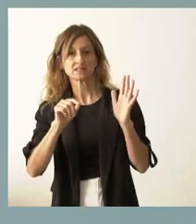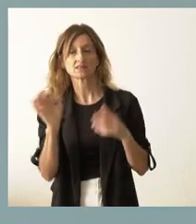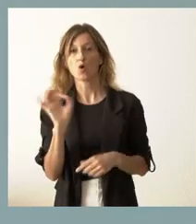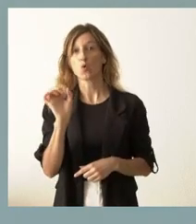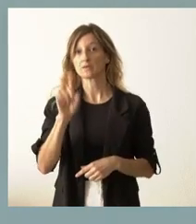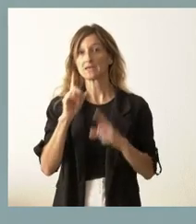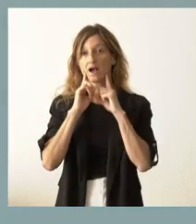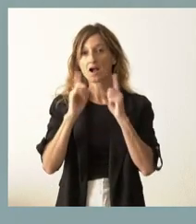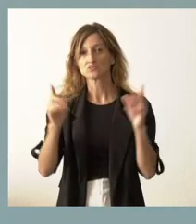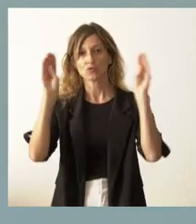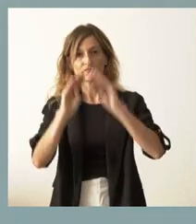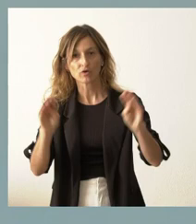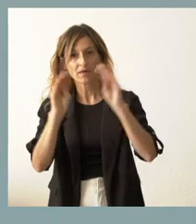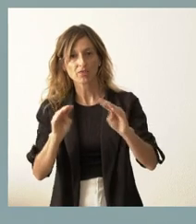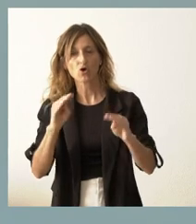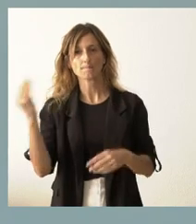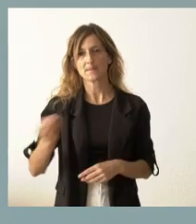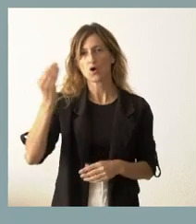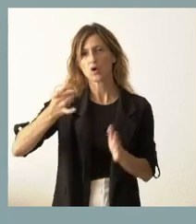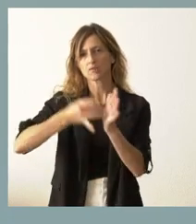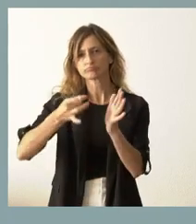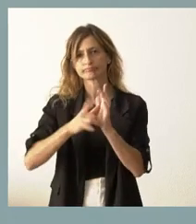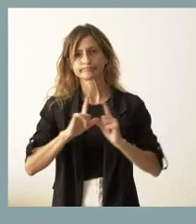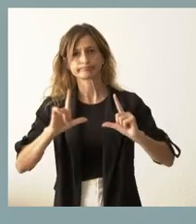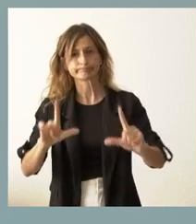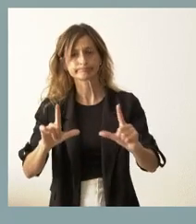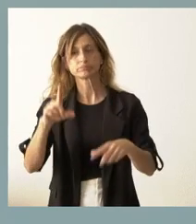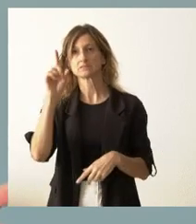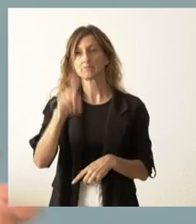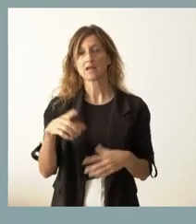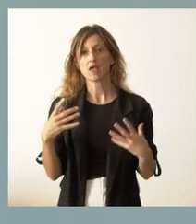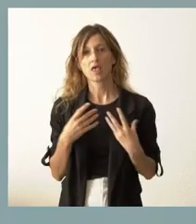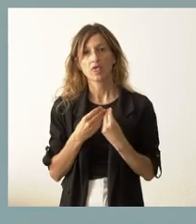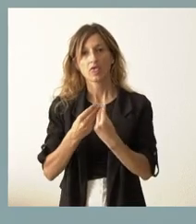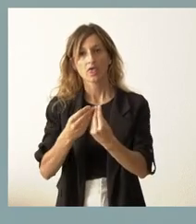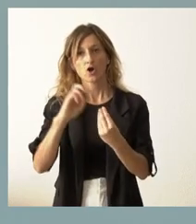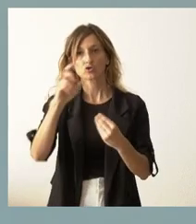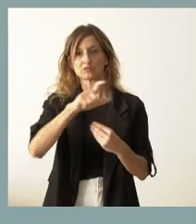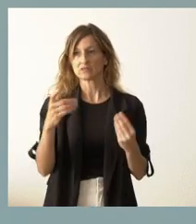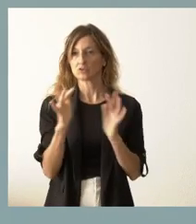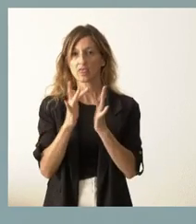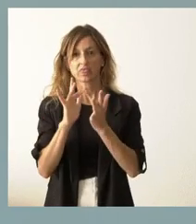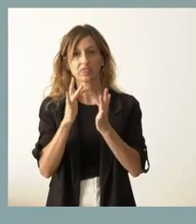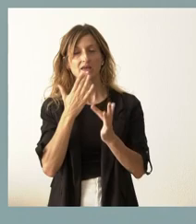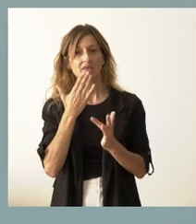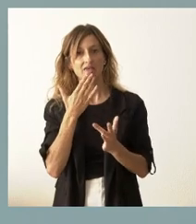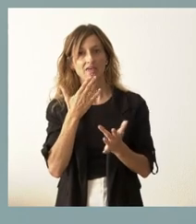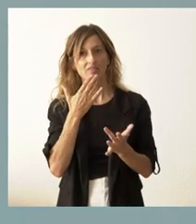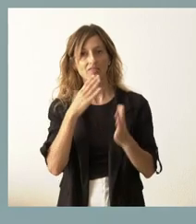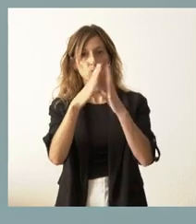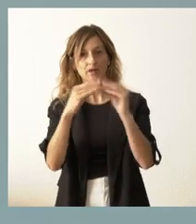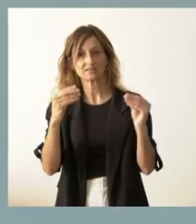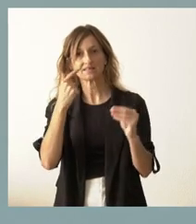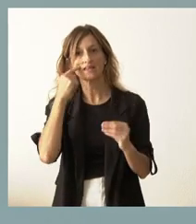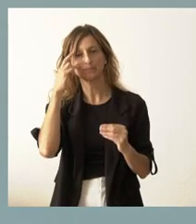en este caso la formación, la mejora, la cualificación y el acompañamiento con otras personas de su edad en relación con esta universidad